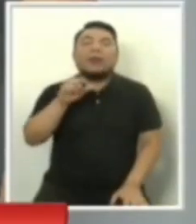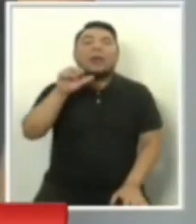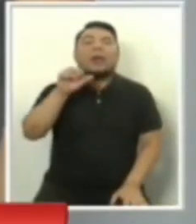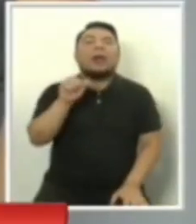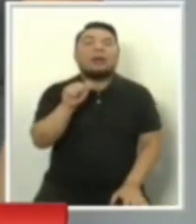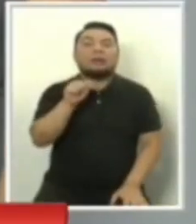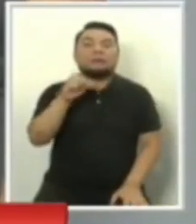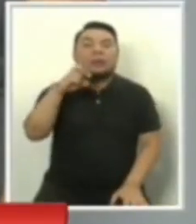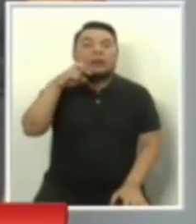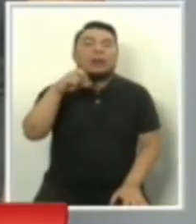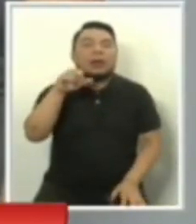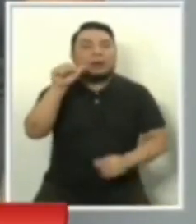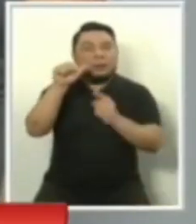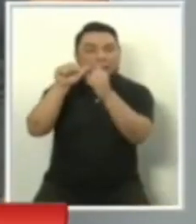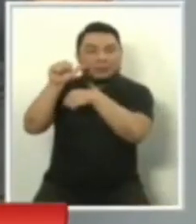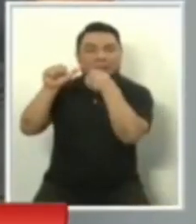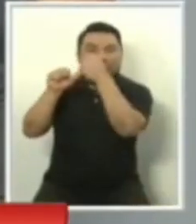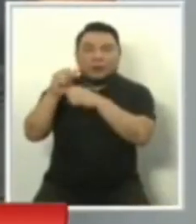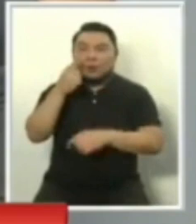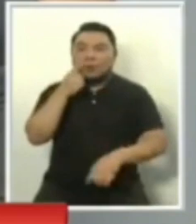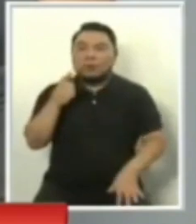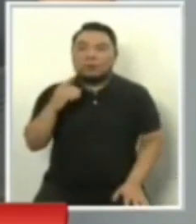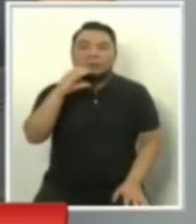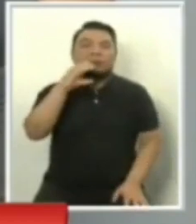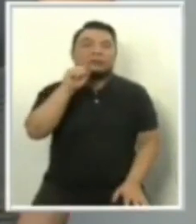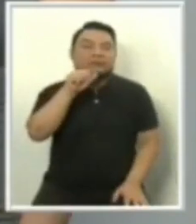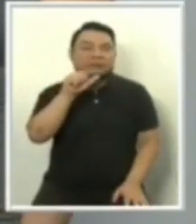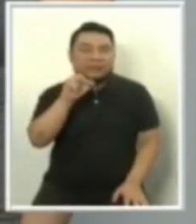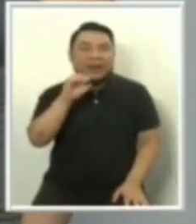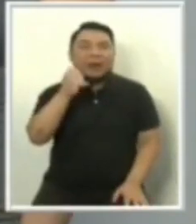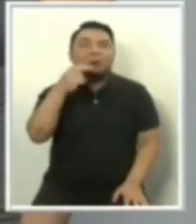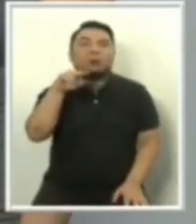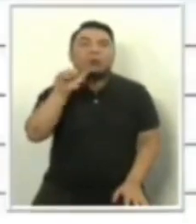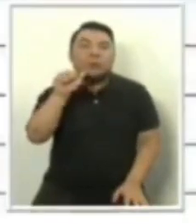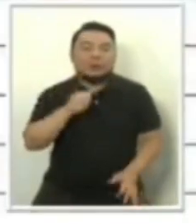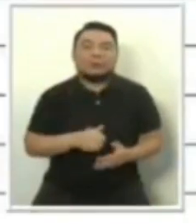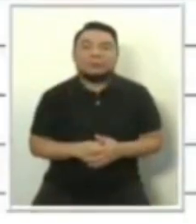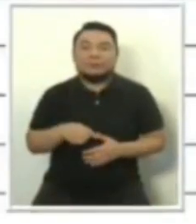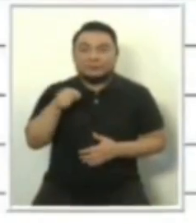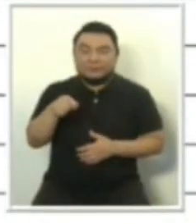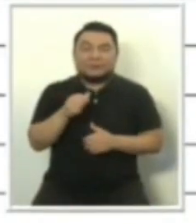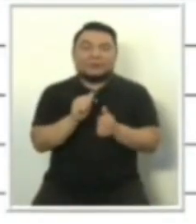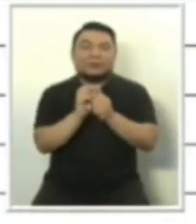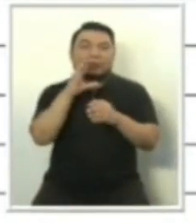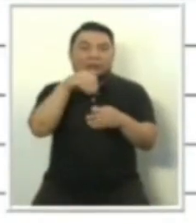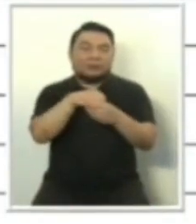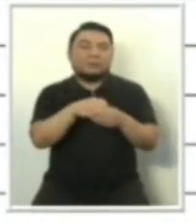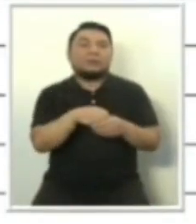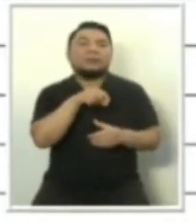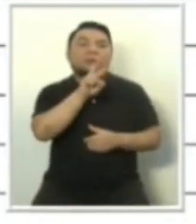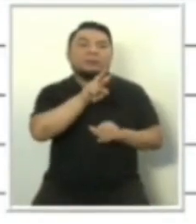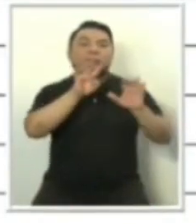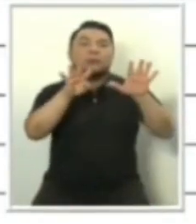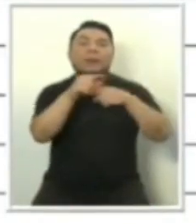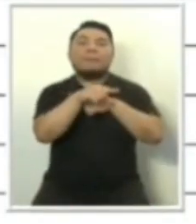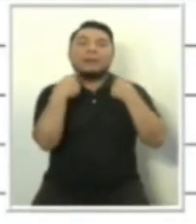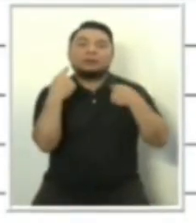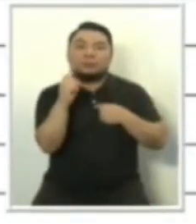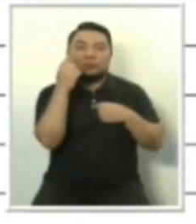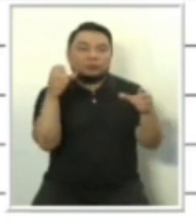Progreso, César Acuña. Estos son los candidatos que irán el veintinueve de marzo.